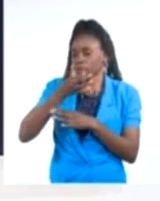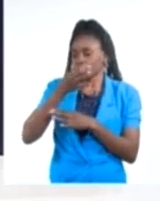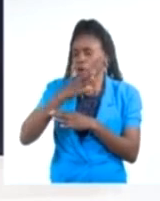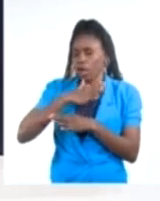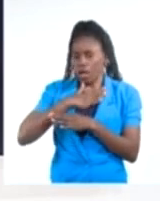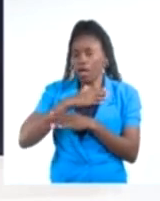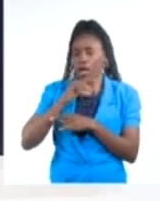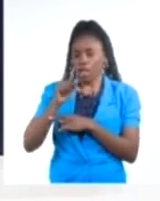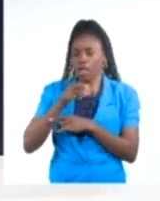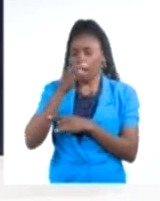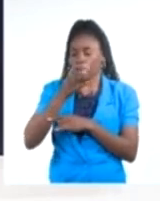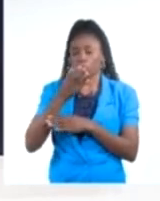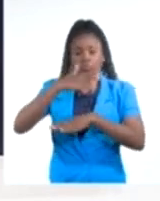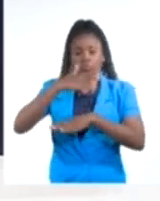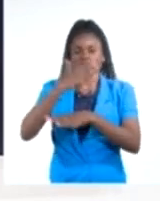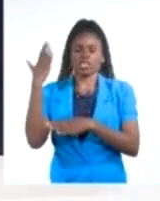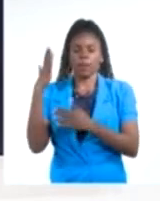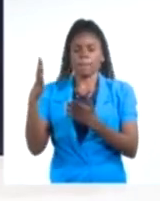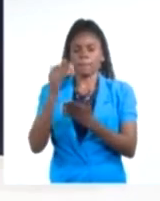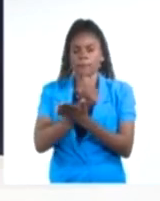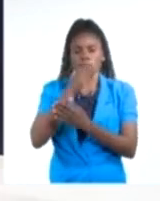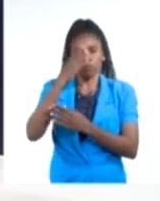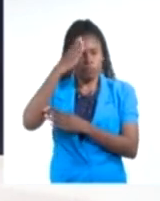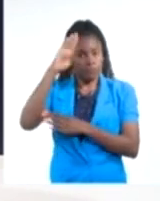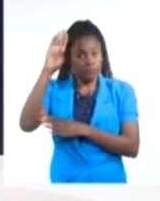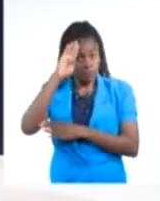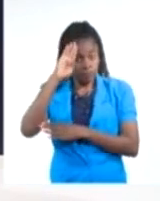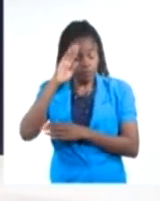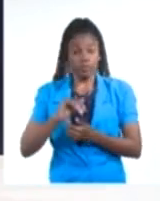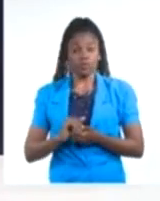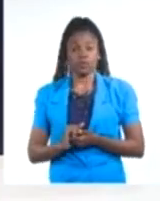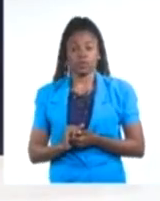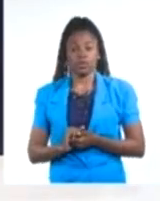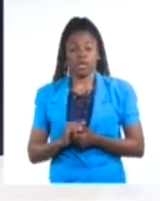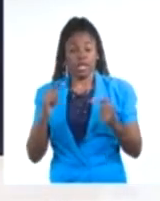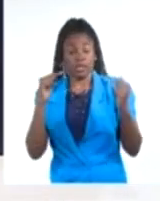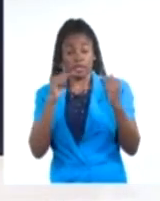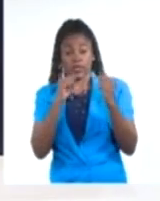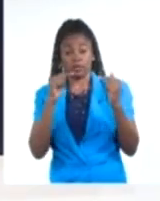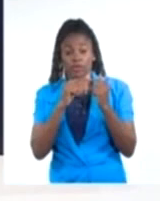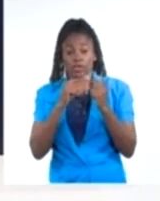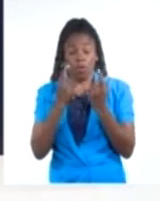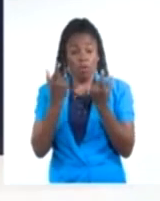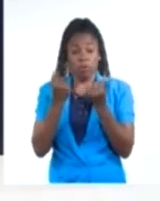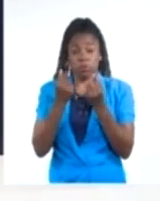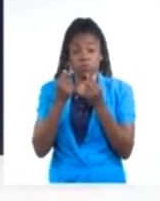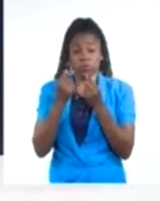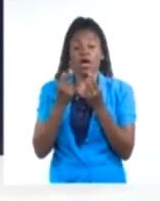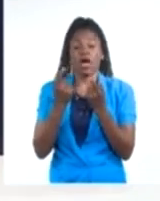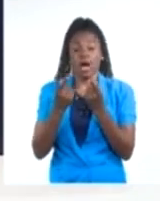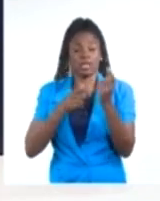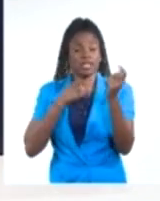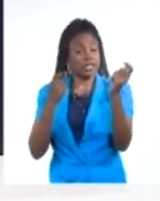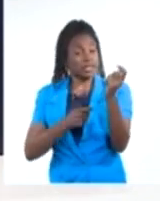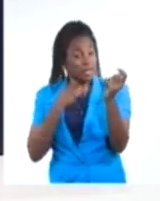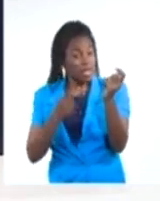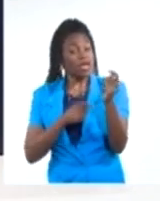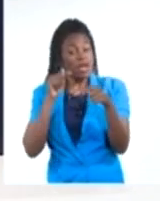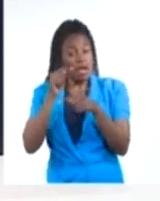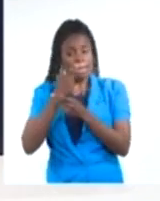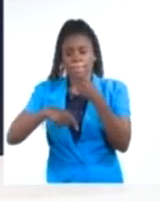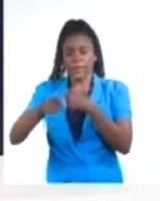que ha hecho de todo para agudizar el conflicto, que se está llenando los bolsillos con esta guerra, y que además